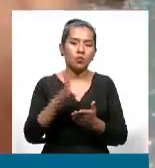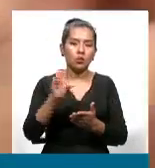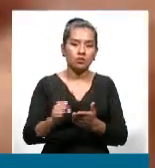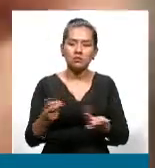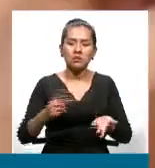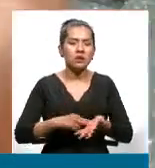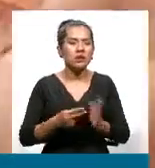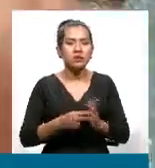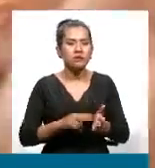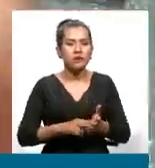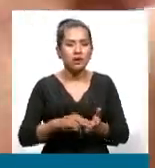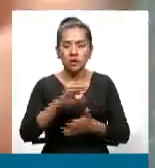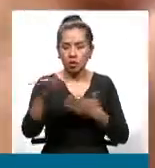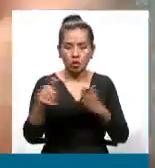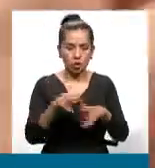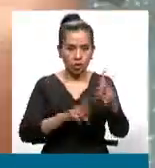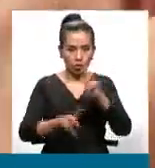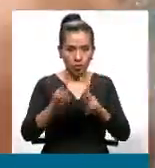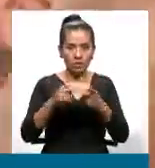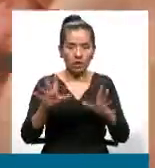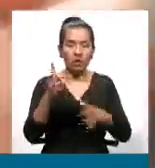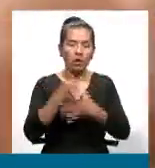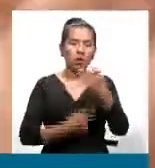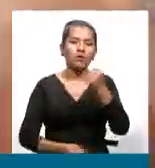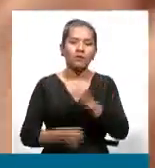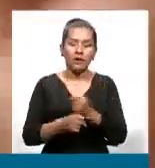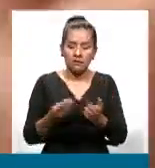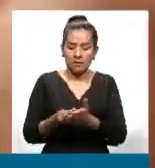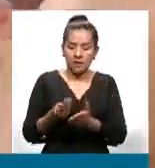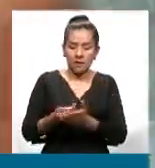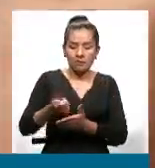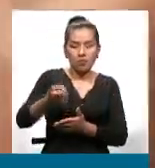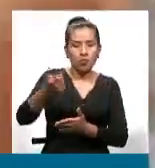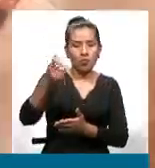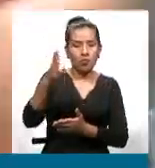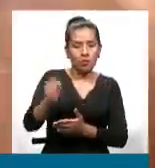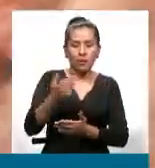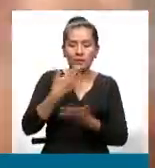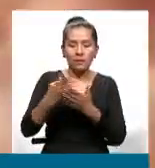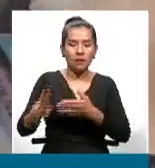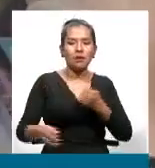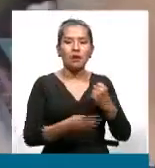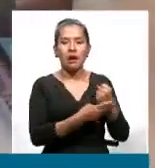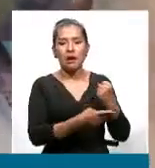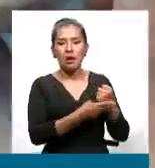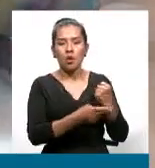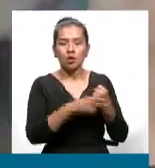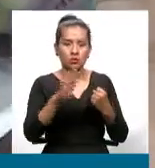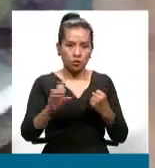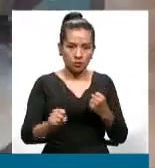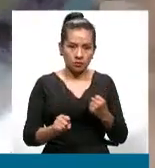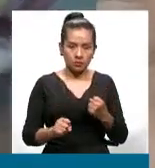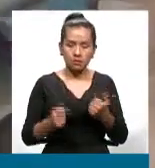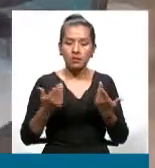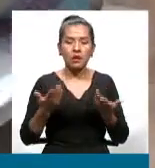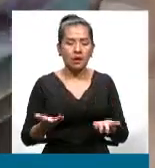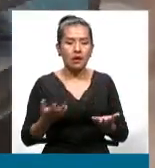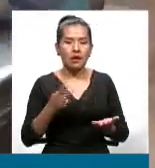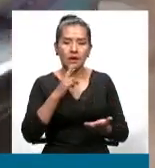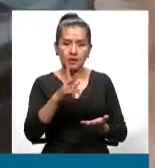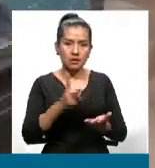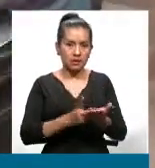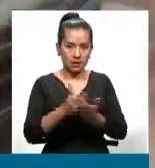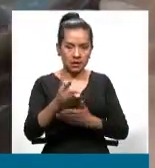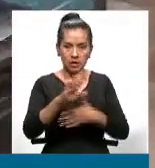decir eso? Que la población confía en el boliviano y por eso también ahorra en el boliviano. Entonces, hay en realidad en la población una